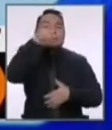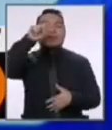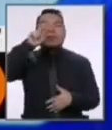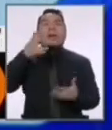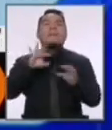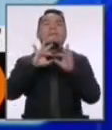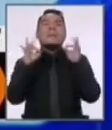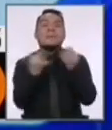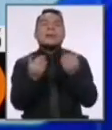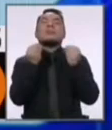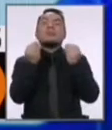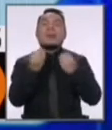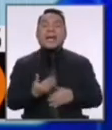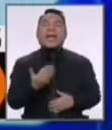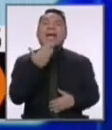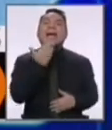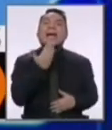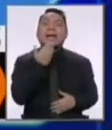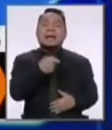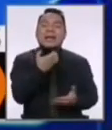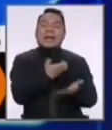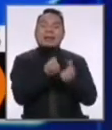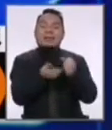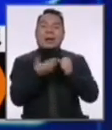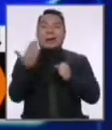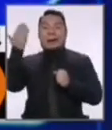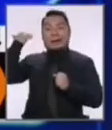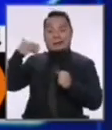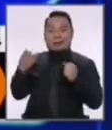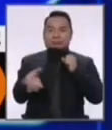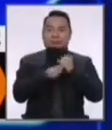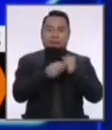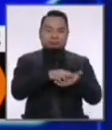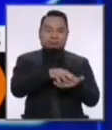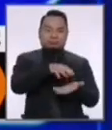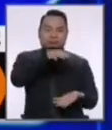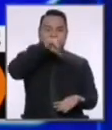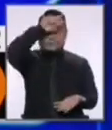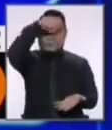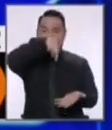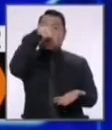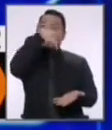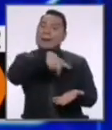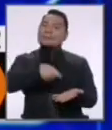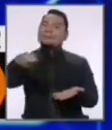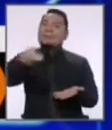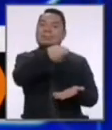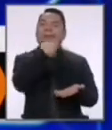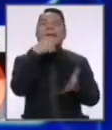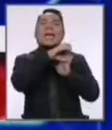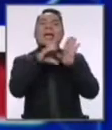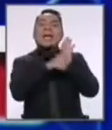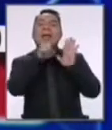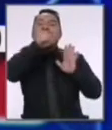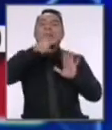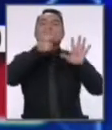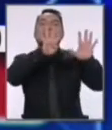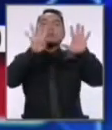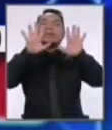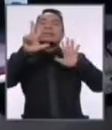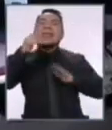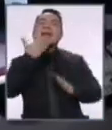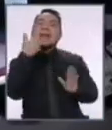justamente es gracias a los ahorros de esa economía sostenible que se ha dado gracias a la constitución de 1993.